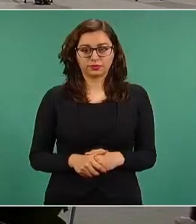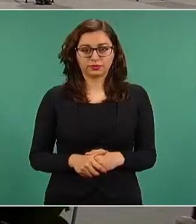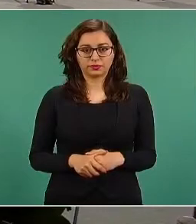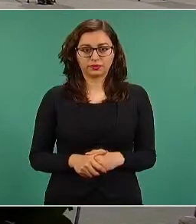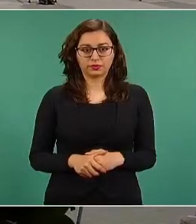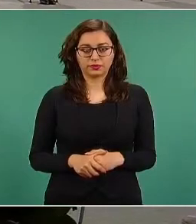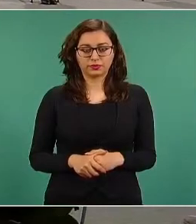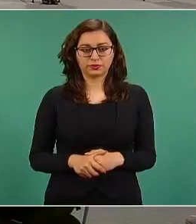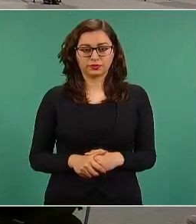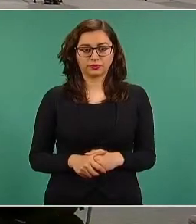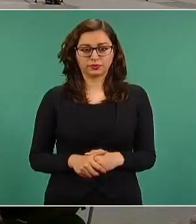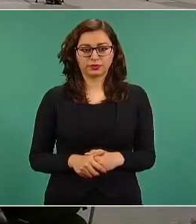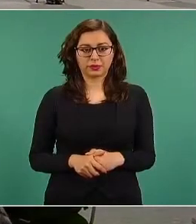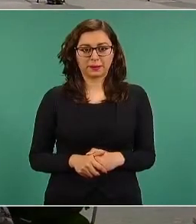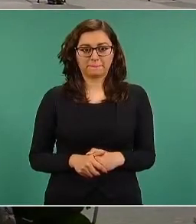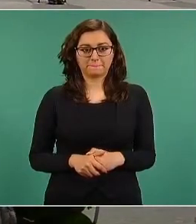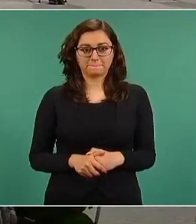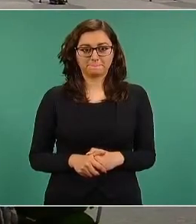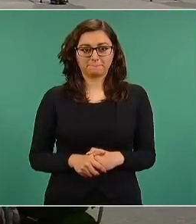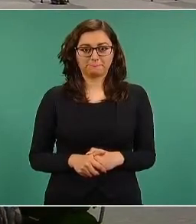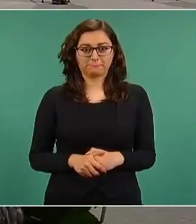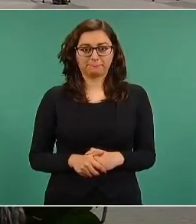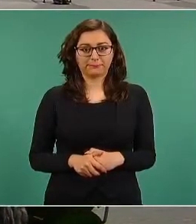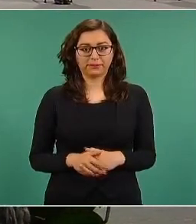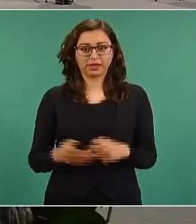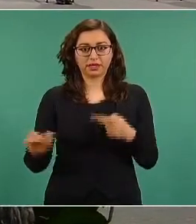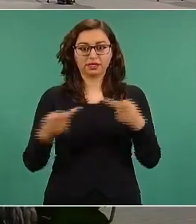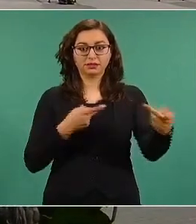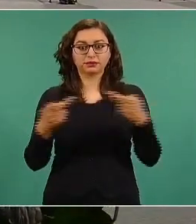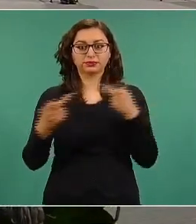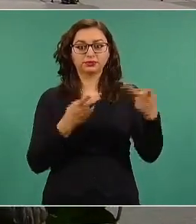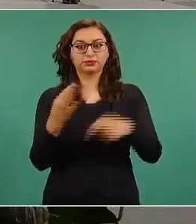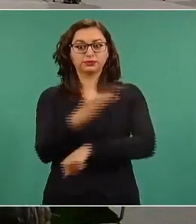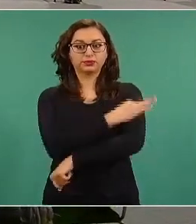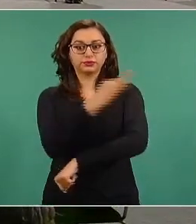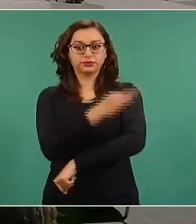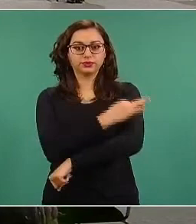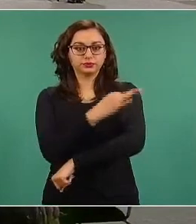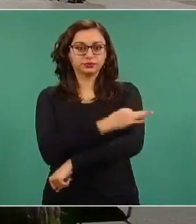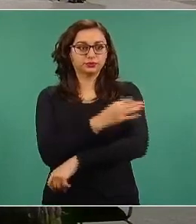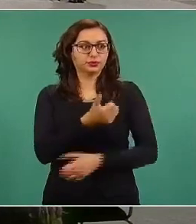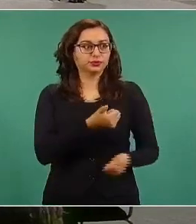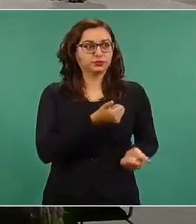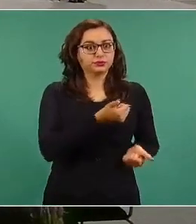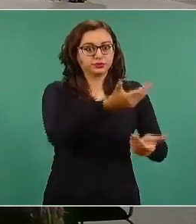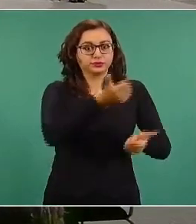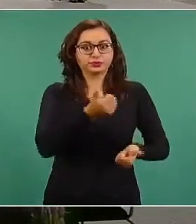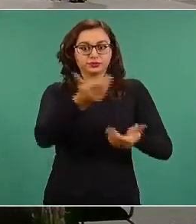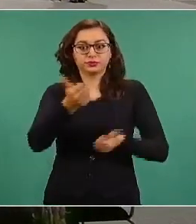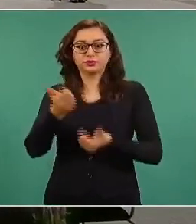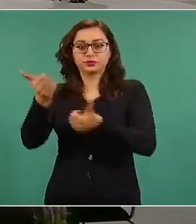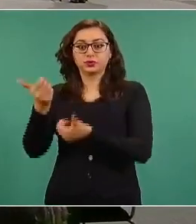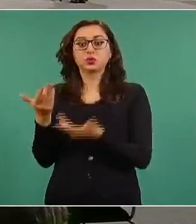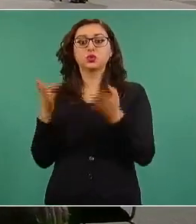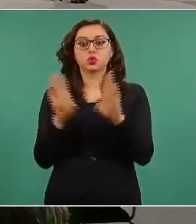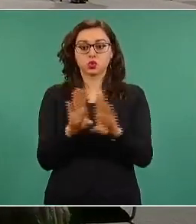Aquí tenemos el plan para la distribución de las vacunas, de las que acaban de arribar. Por favor, la siguiente.